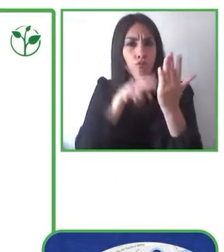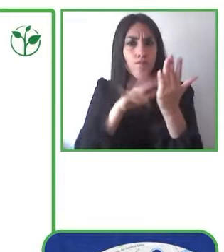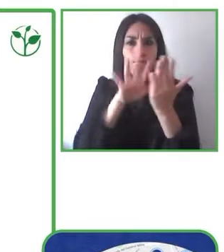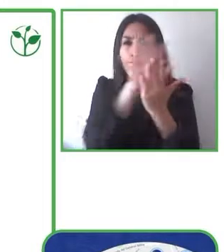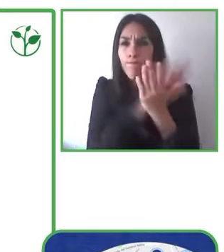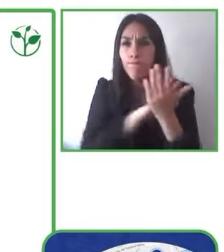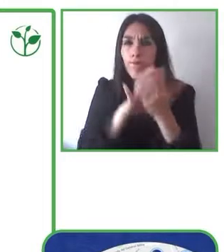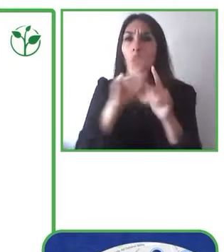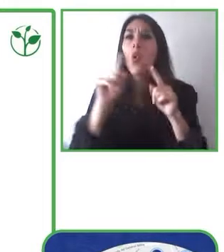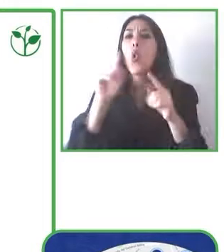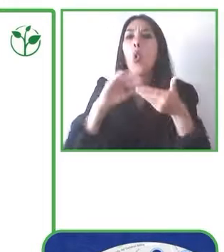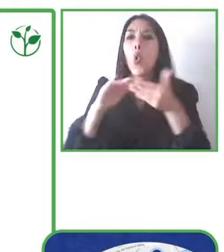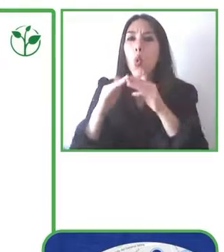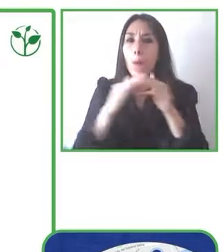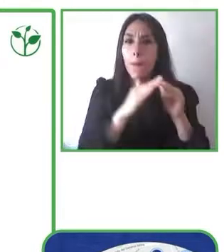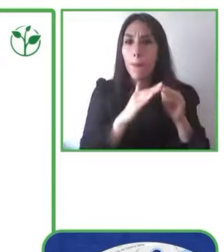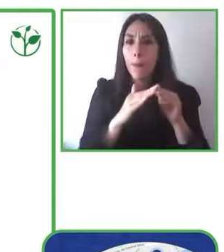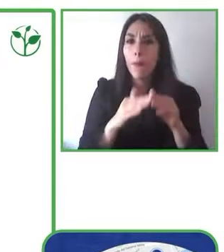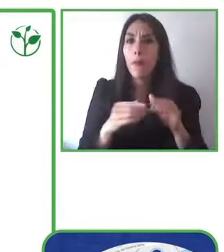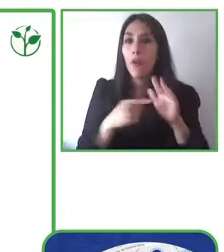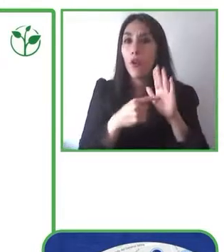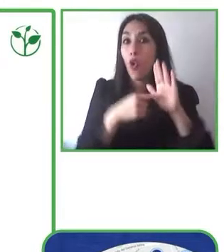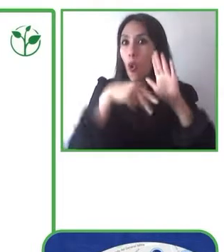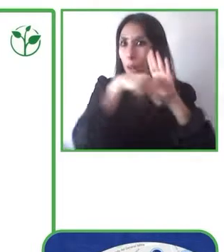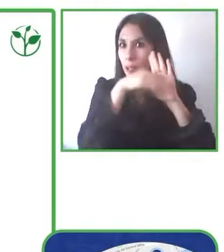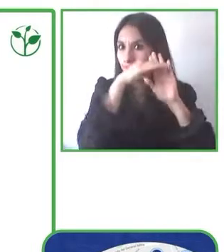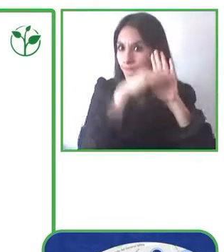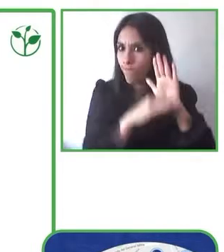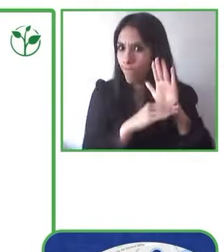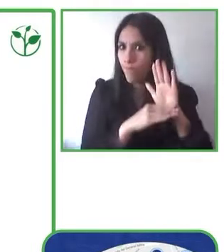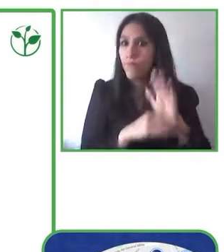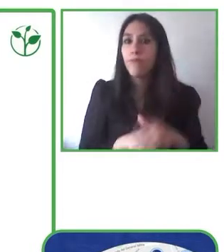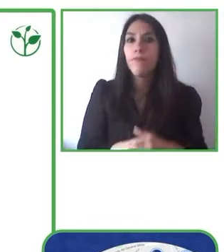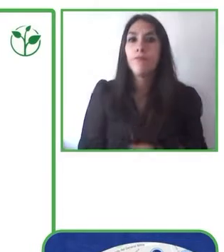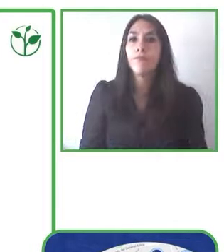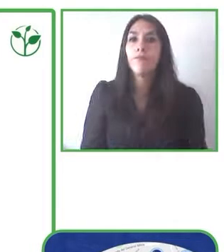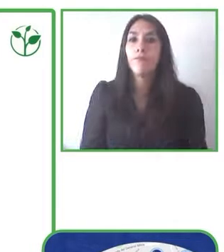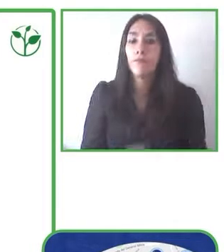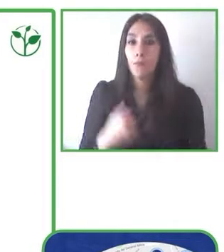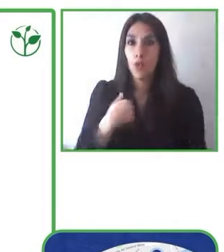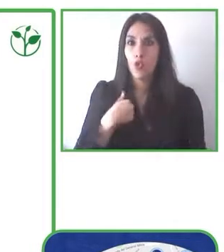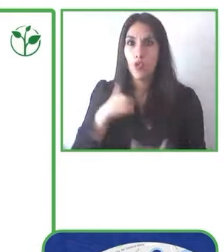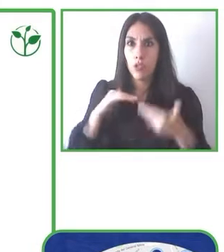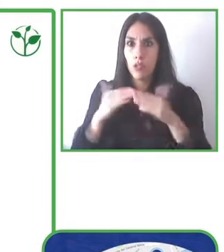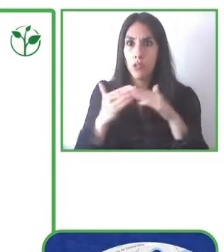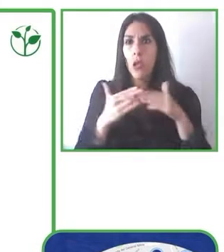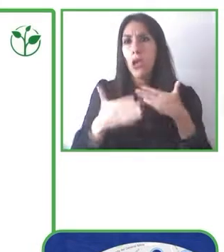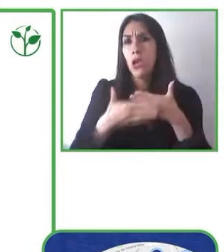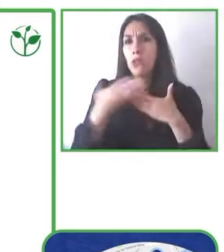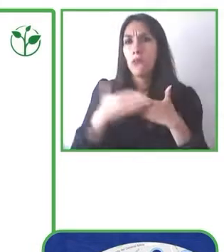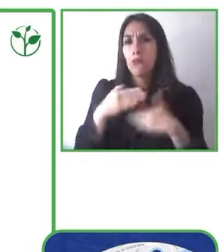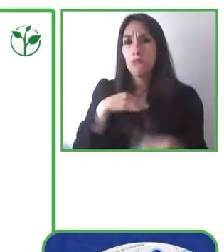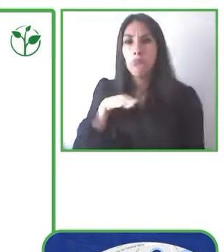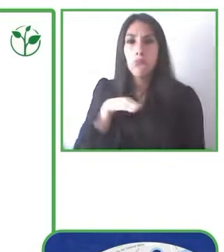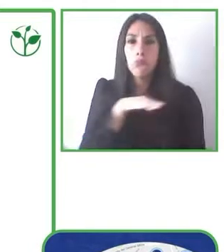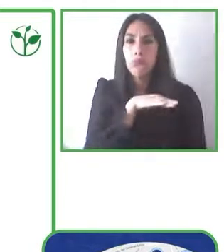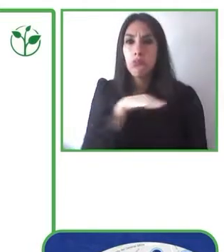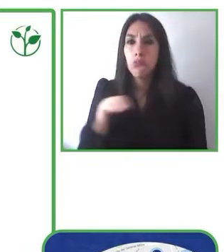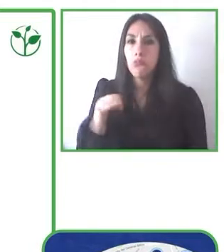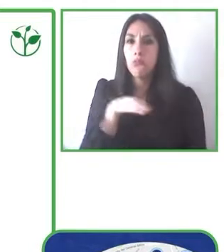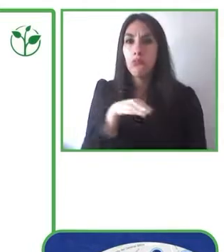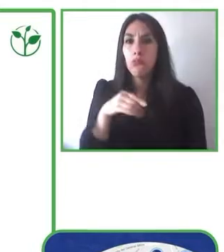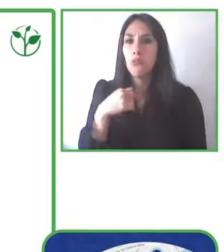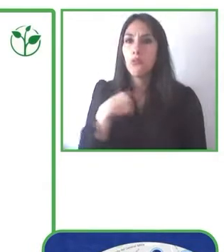diferentes en cada ciudad, a lo mejor vengo de mi ciudad donde está permitido aparcar en carga y descarga, voy en otra o en un destino turístico y